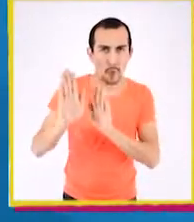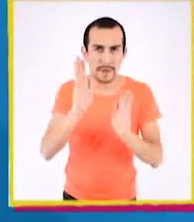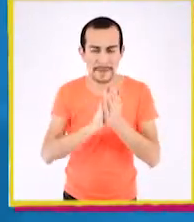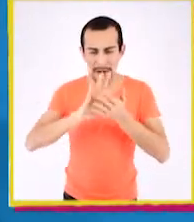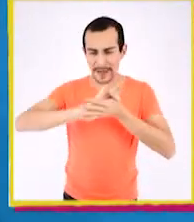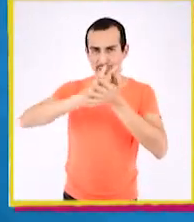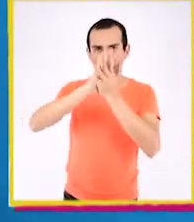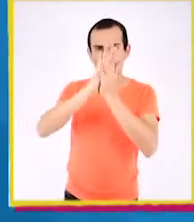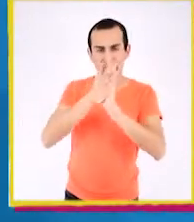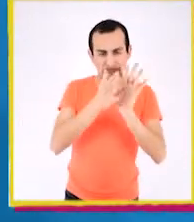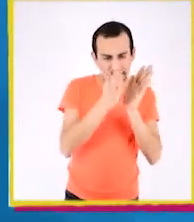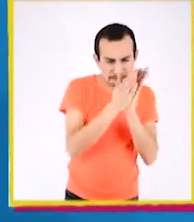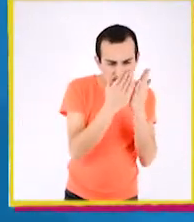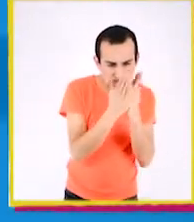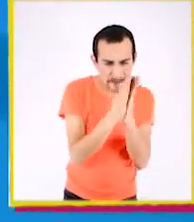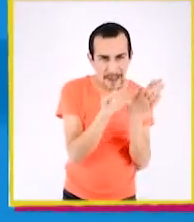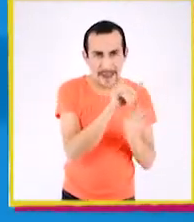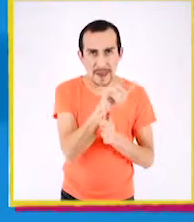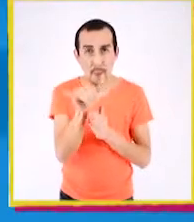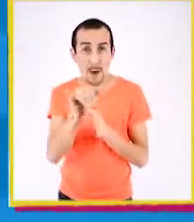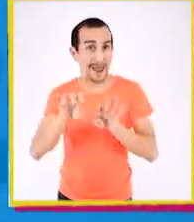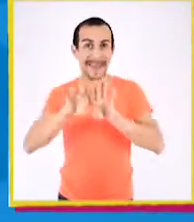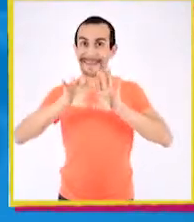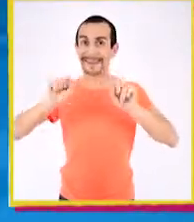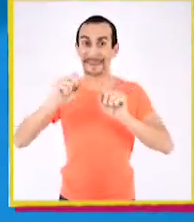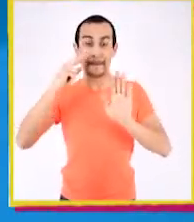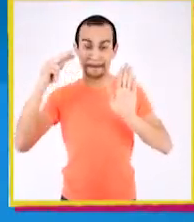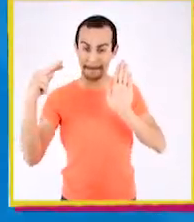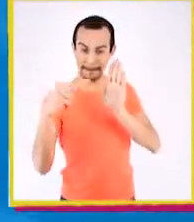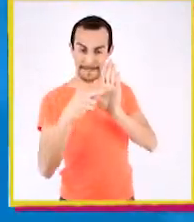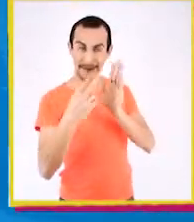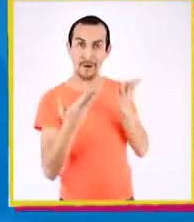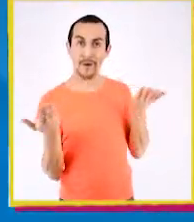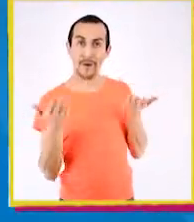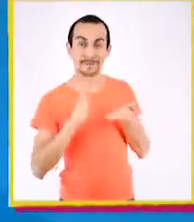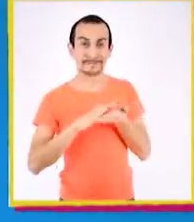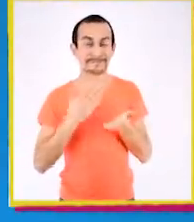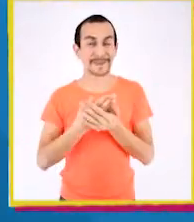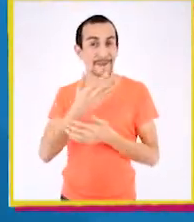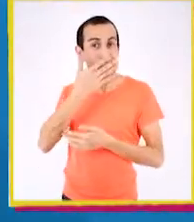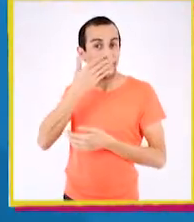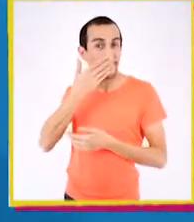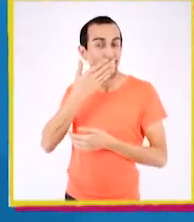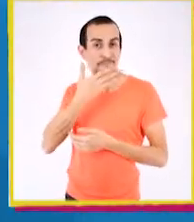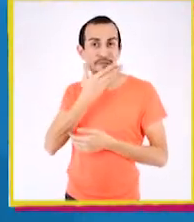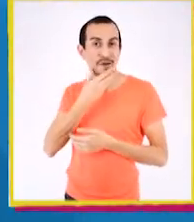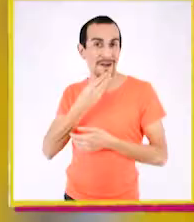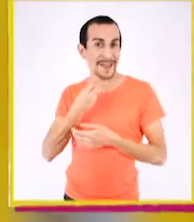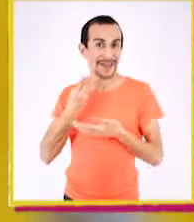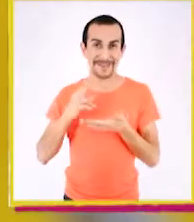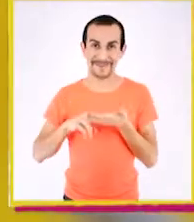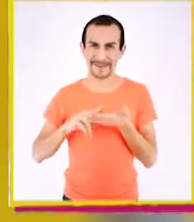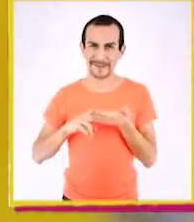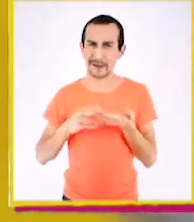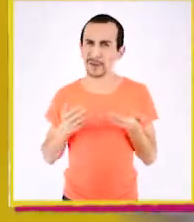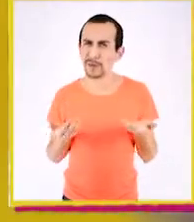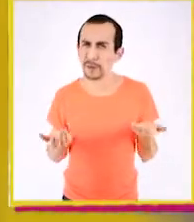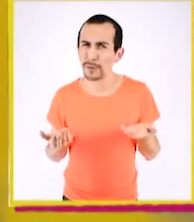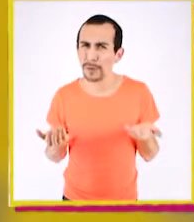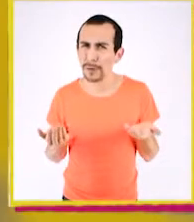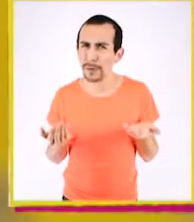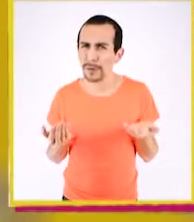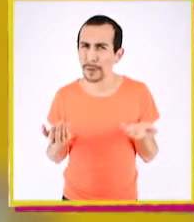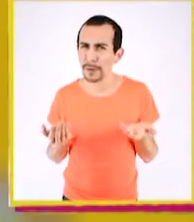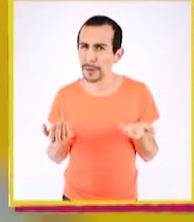cuidado para que todo nos coincida y listo. Miren cómo me quedó. Qué lindo, ¿verdad? ¿Cómo?